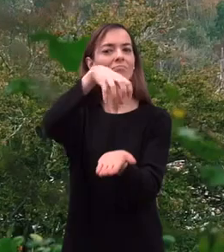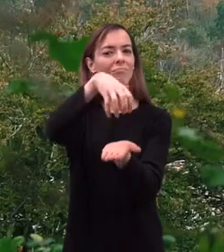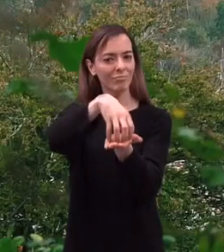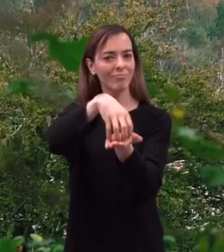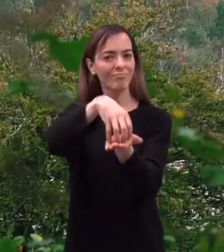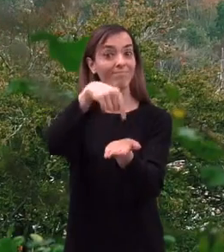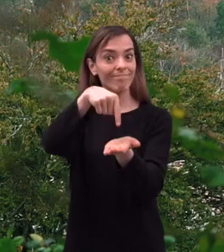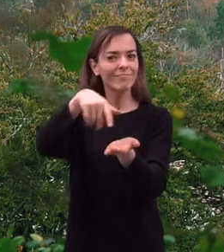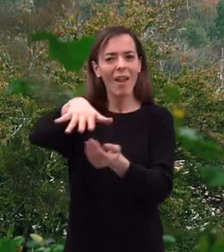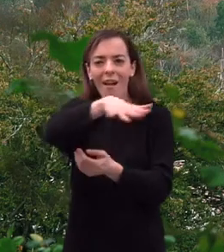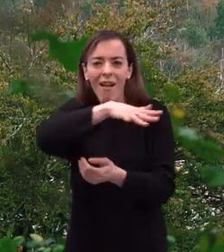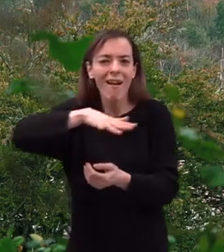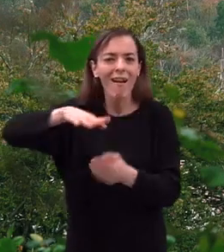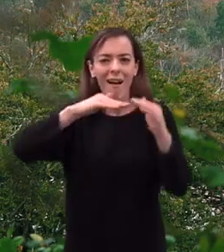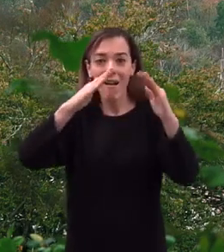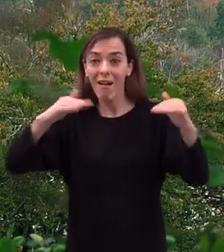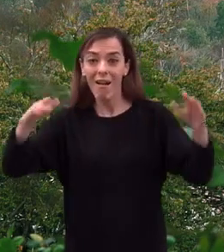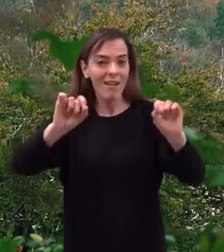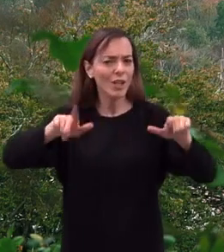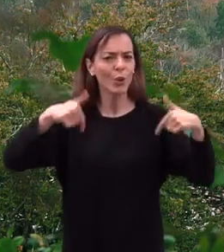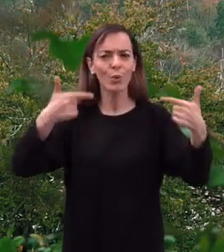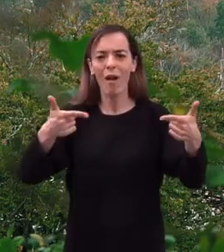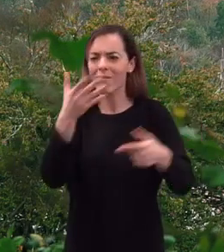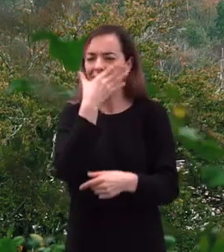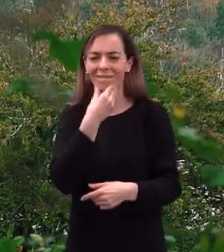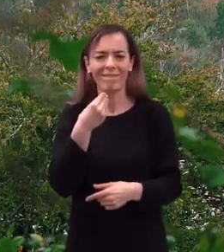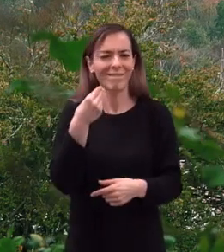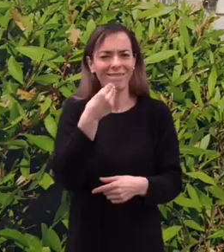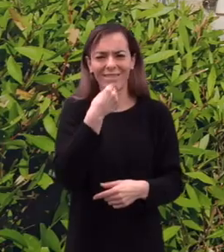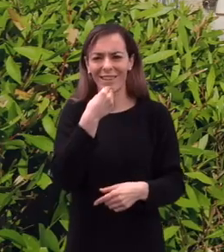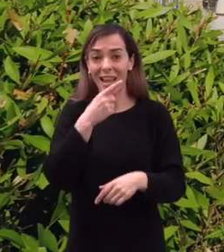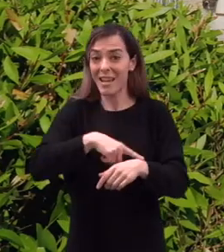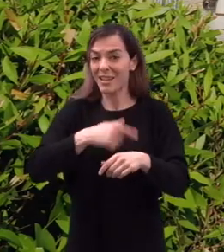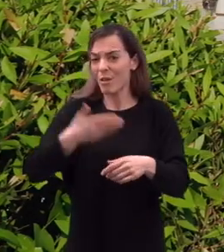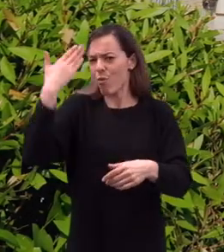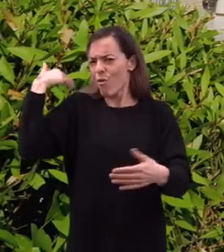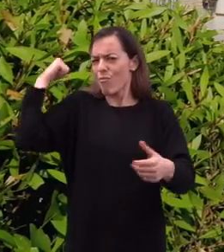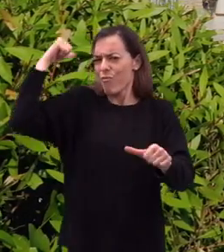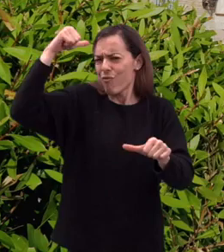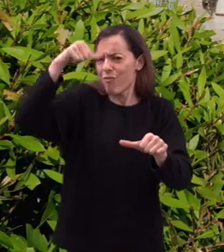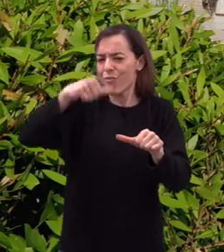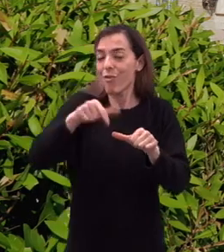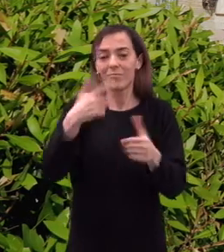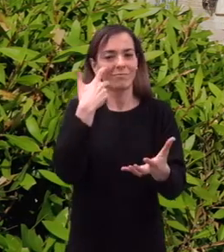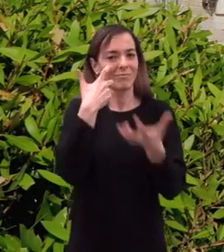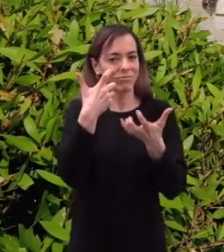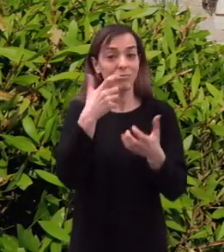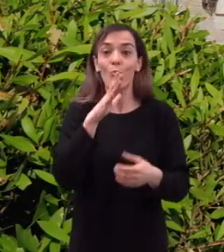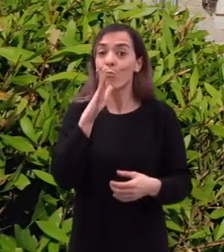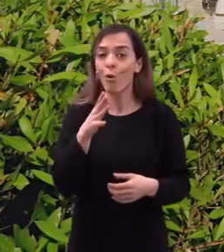Está en un bello paraje natural que ha llamado la atención desde tiempos remotos por su singularidad.